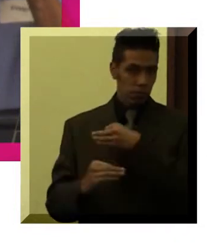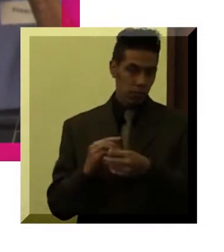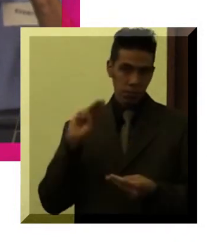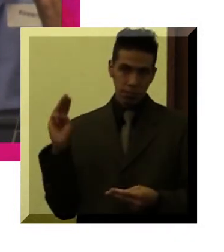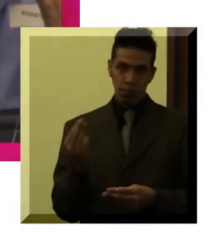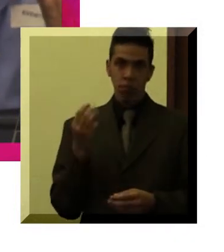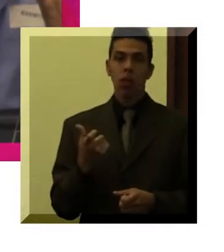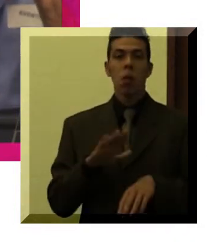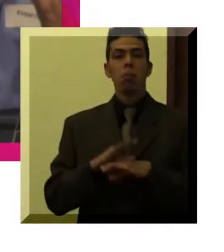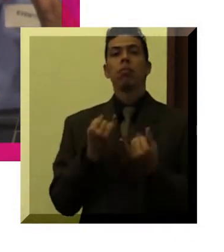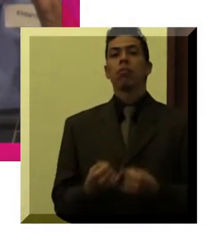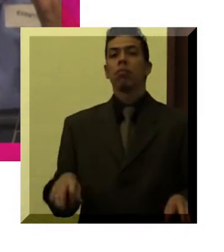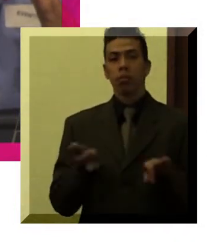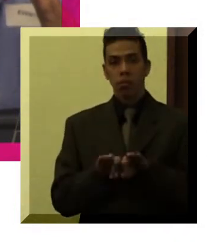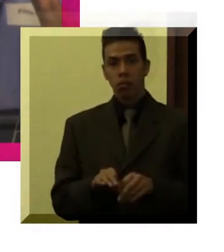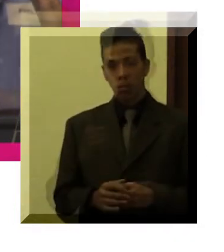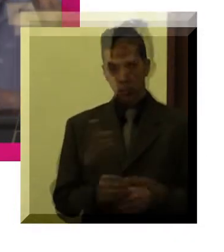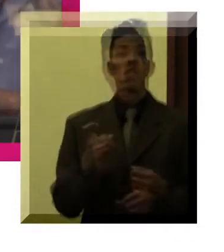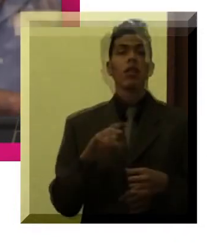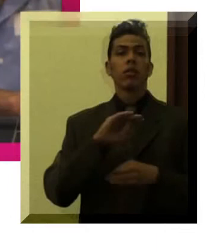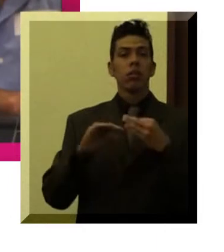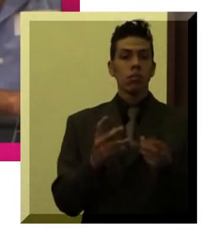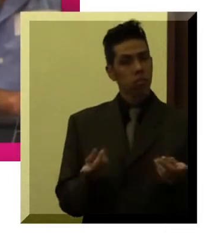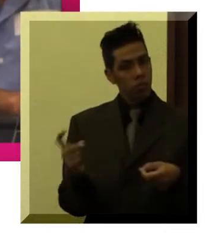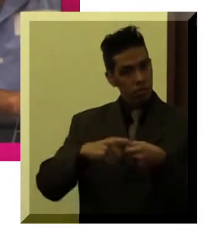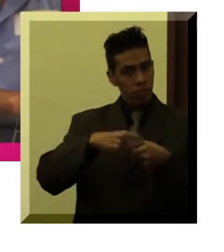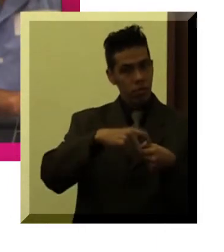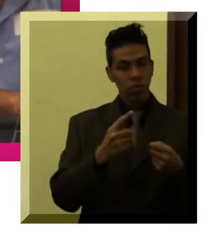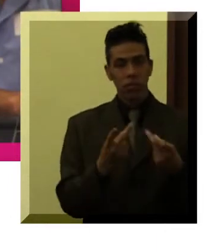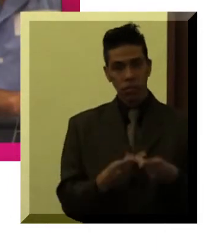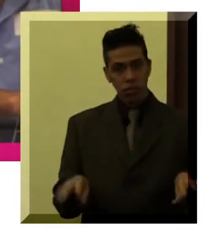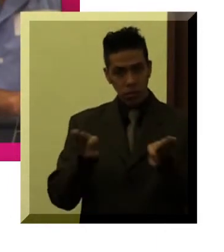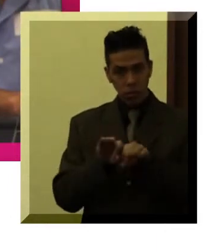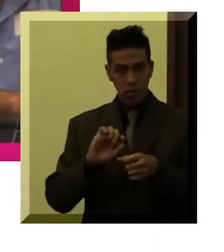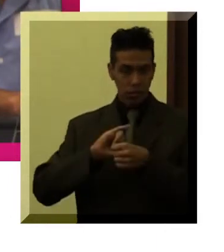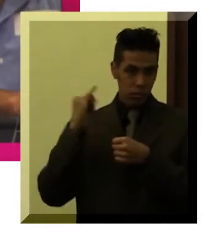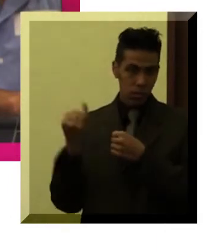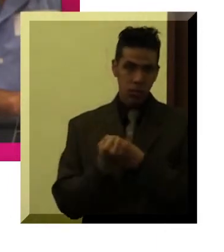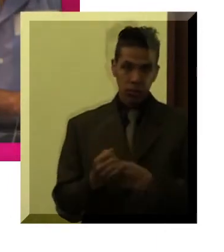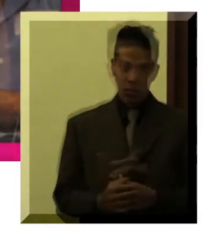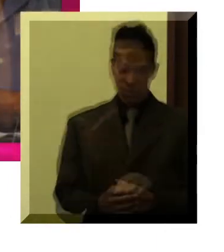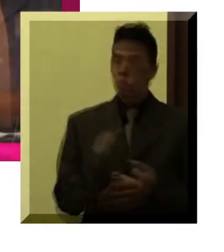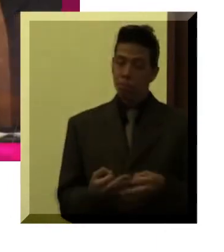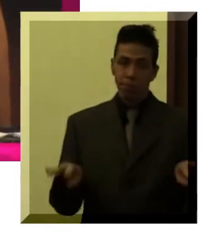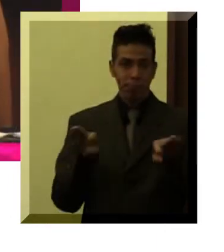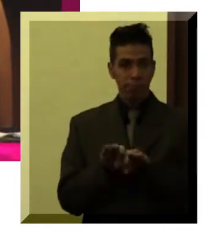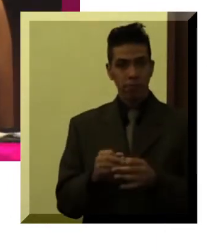invitó a personas con discapacidad. Es el primer Tratado de los Derechos Humanos del siglo XXI.